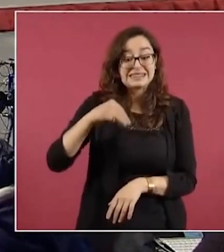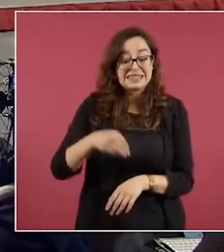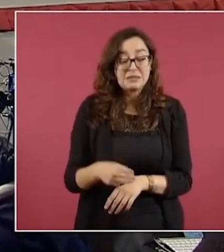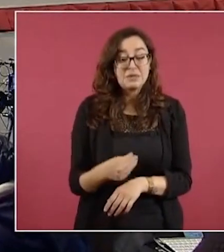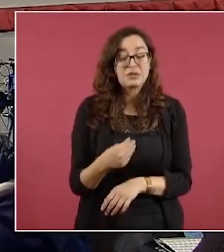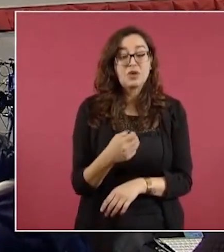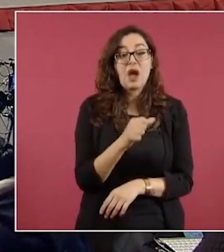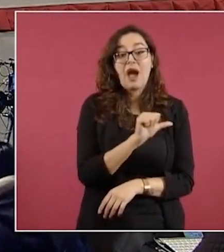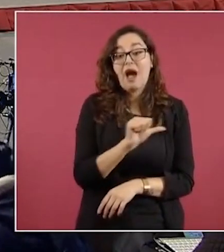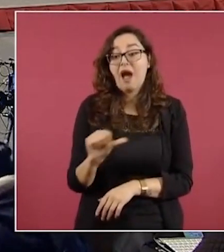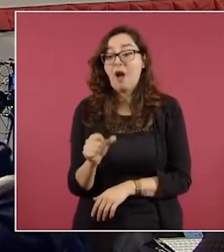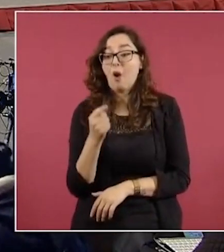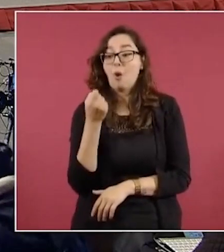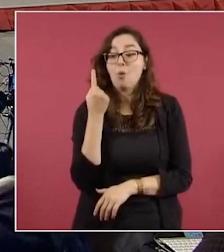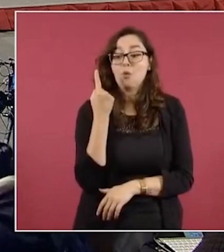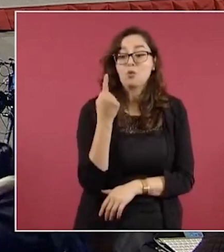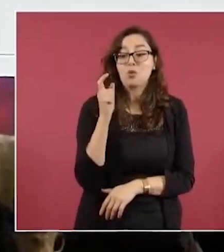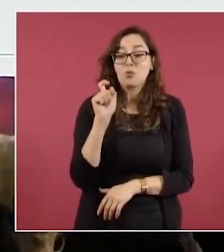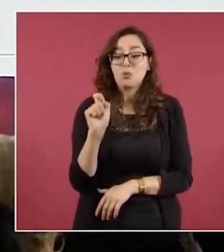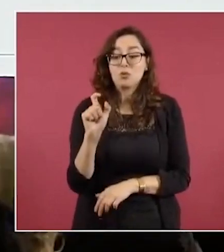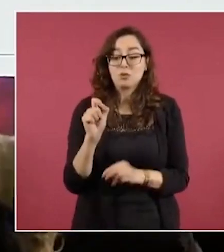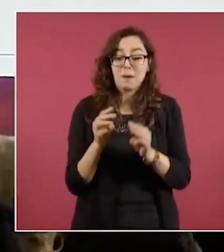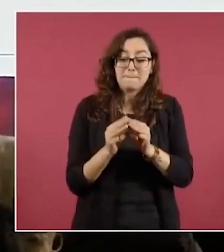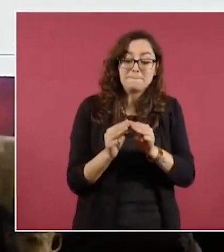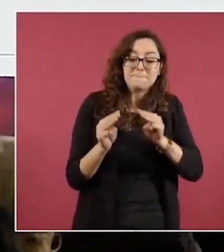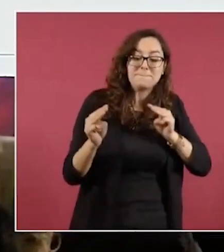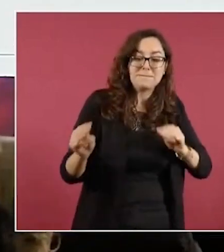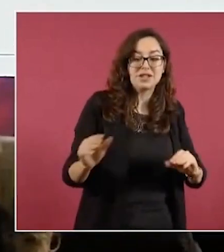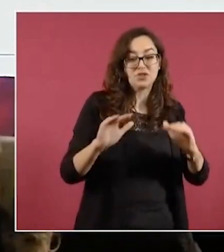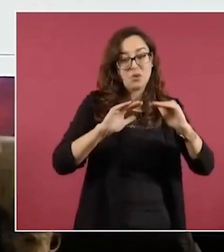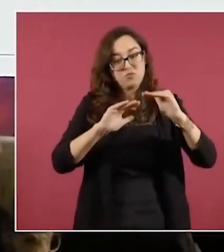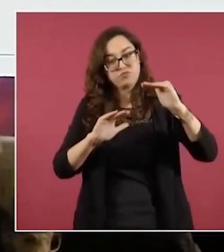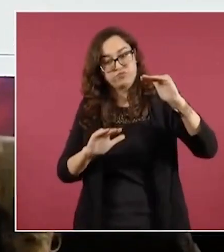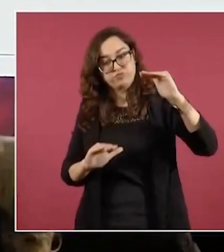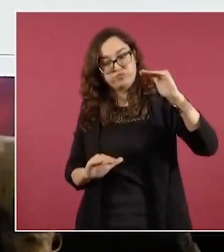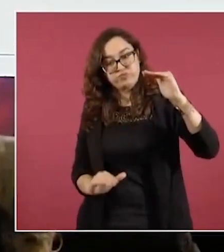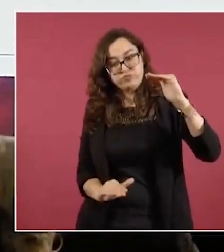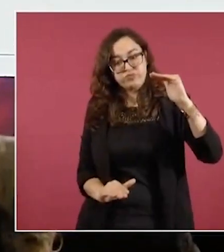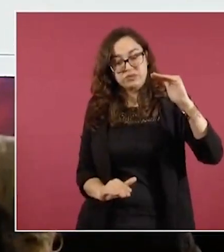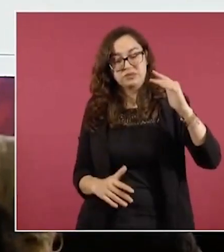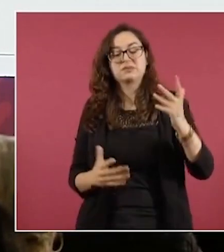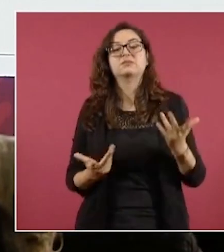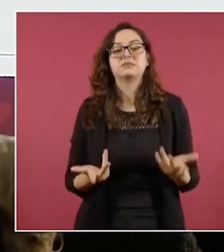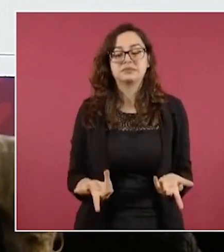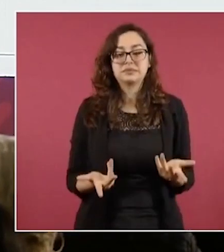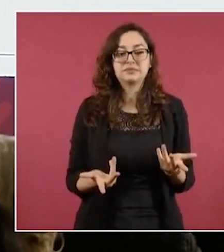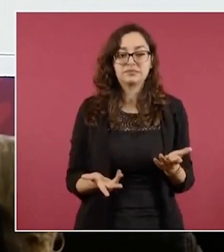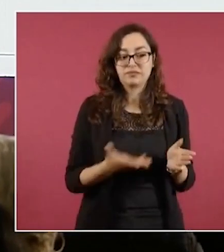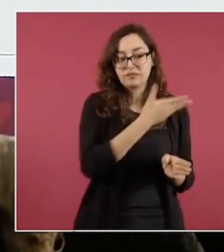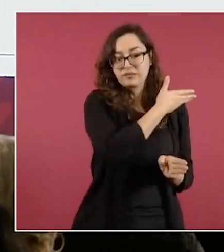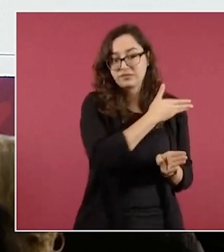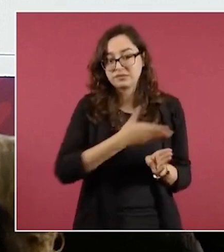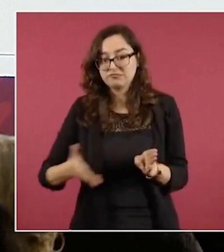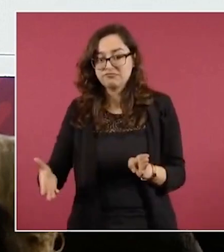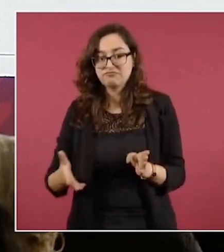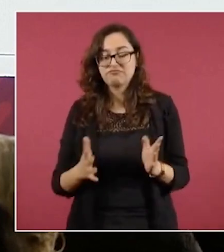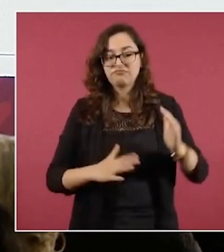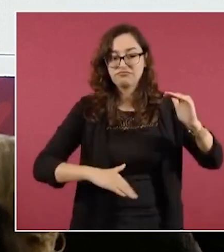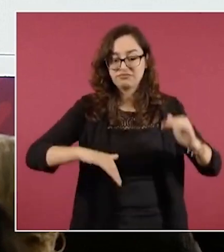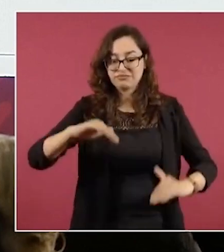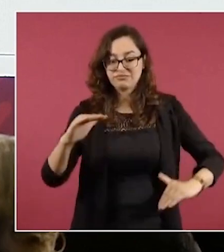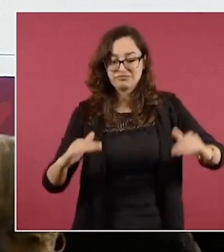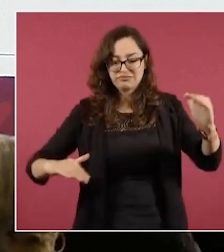desde el 2008 que se inauguró, un metro veinte centímetros desde que se inauguró a la fecha. Se